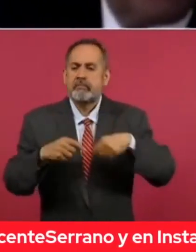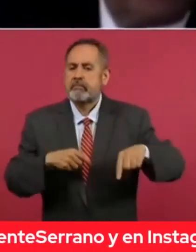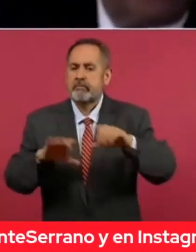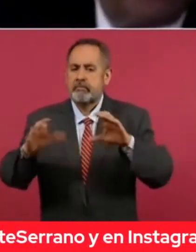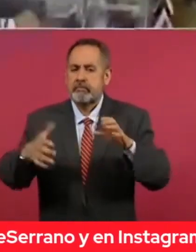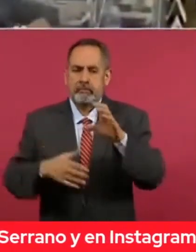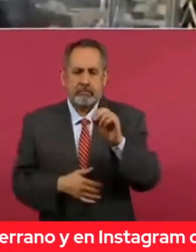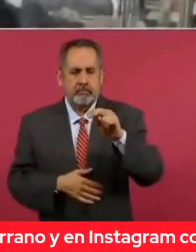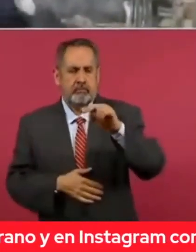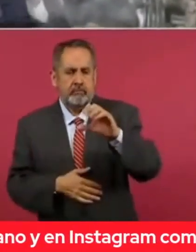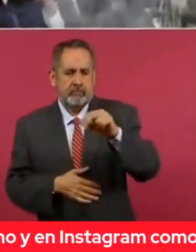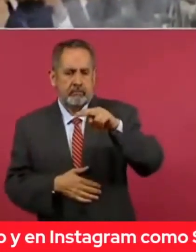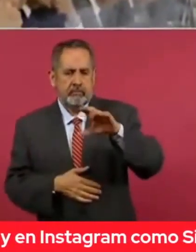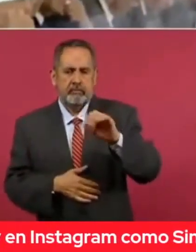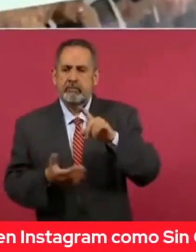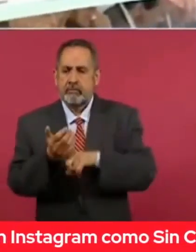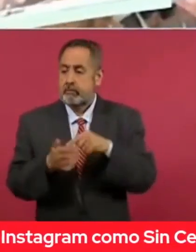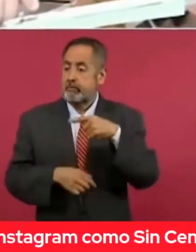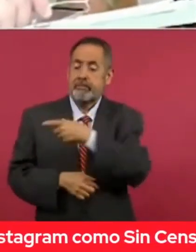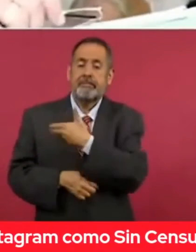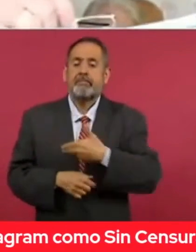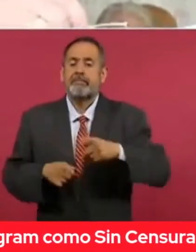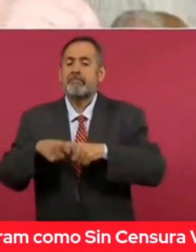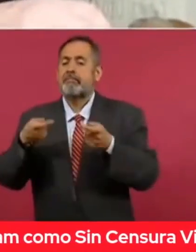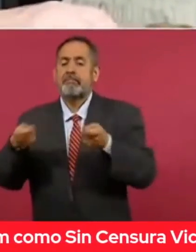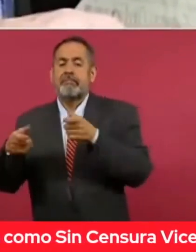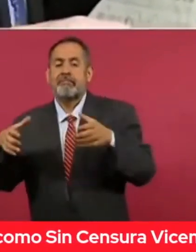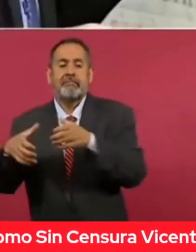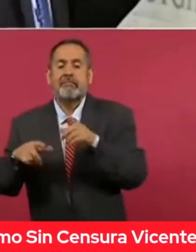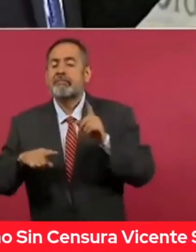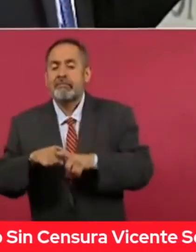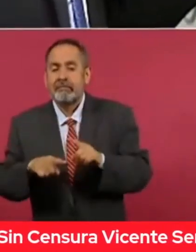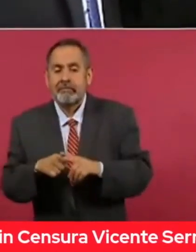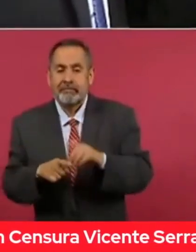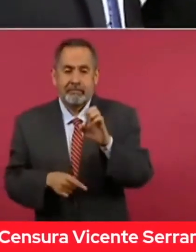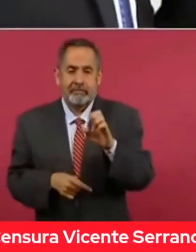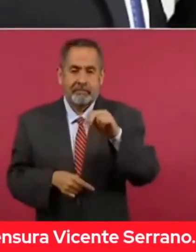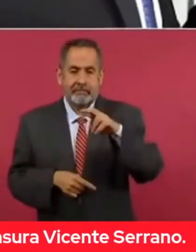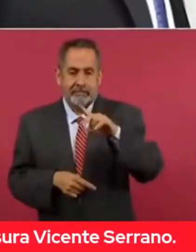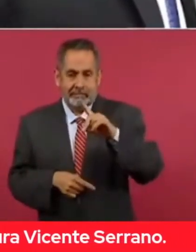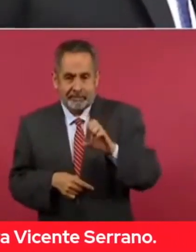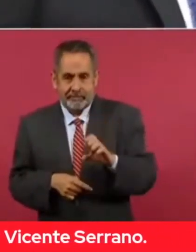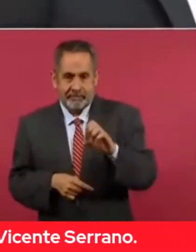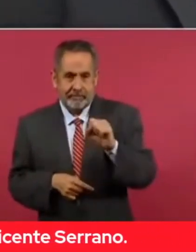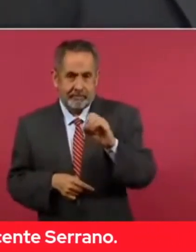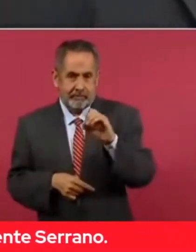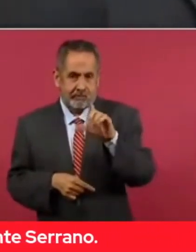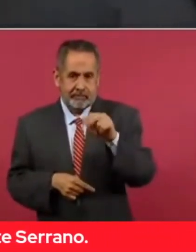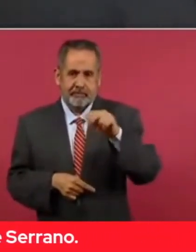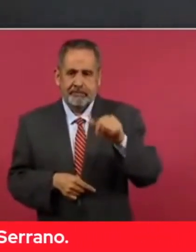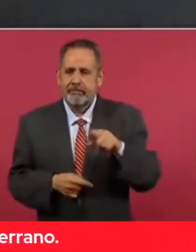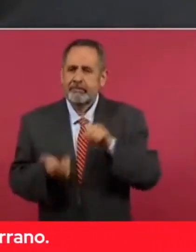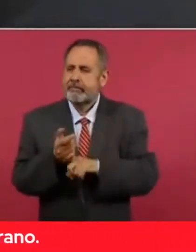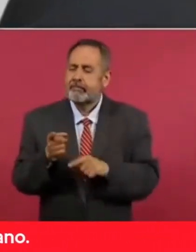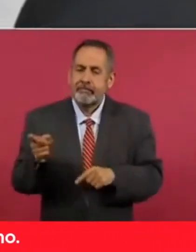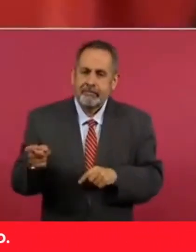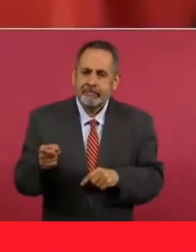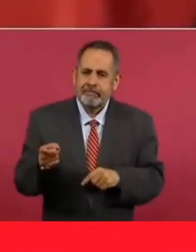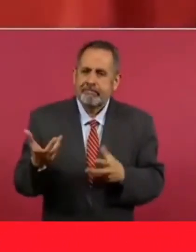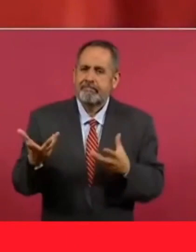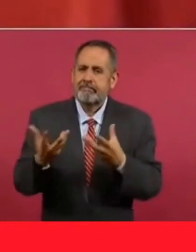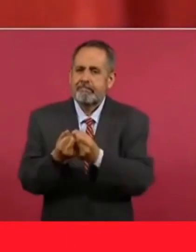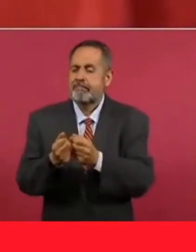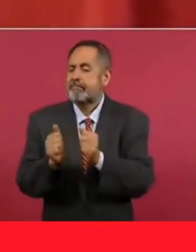Concanaco, que presidía, fíjese usted, Enrique Solana Sentíez, un personaje que militó